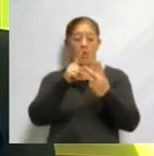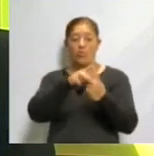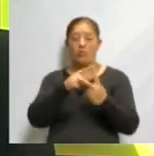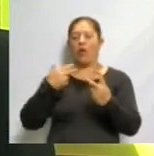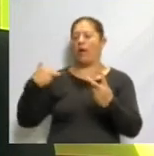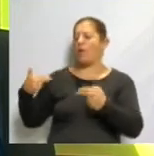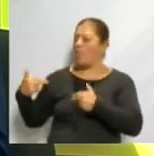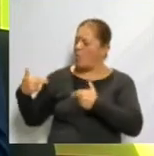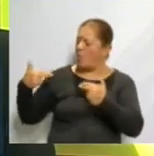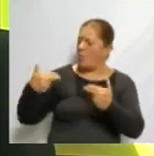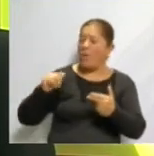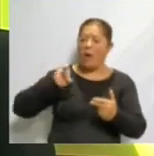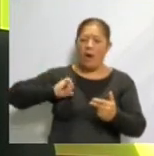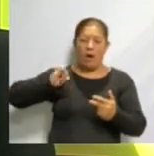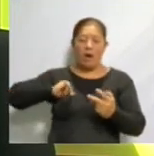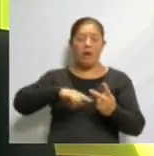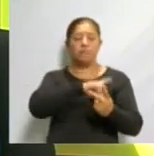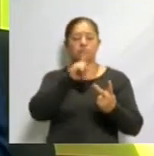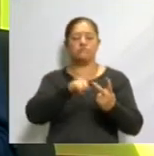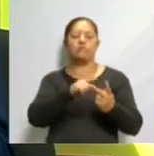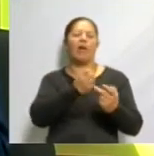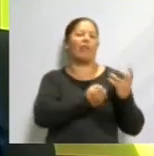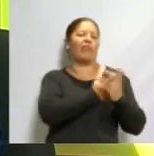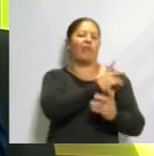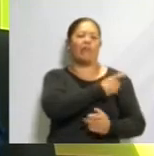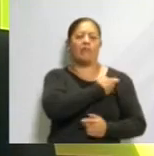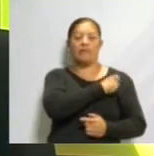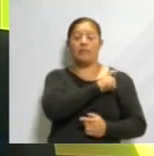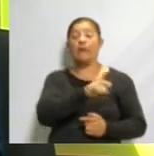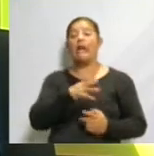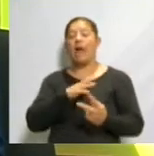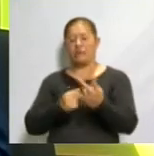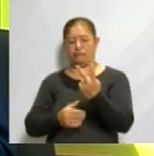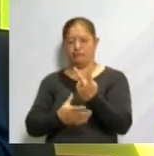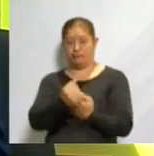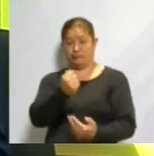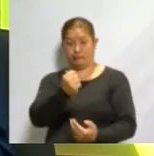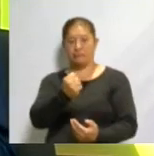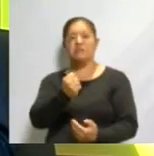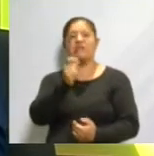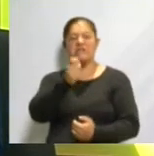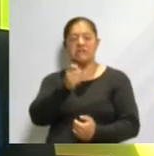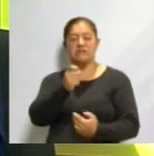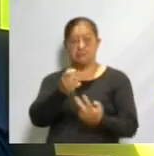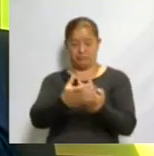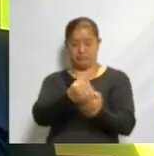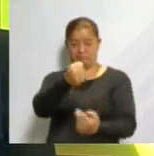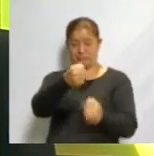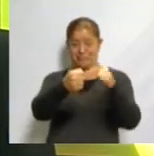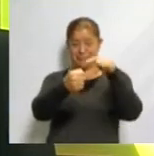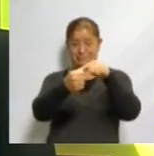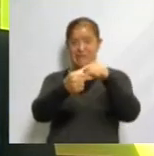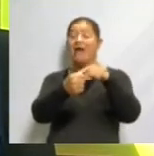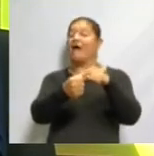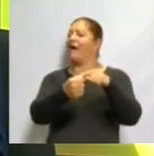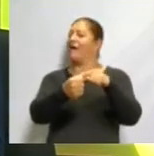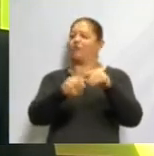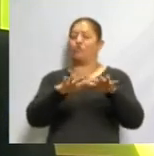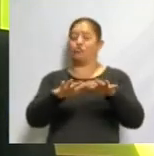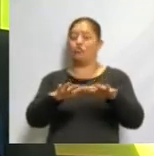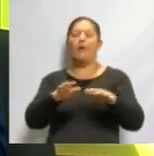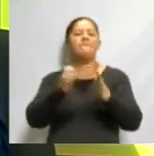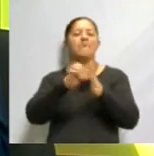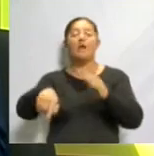herencia de tipo colonial. Entonces, el contacto de estas dos culturas crea fenómenos muy interesantes como es el carnaval en el caso de